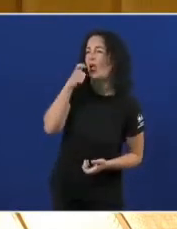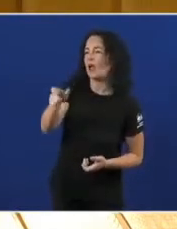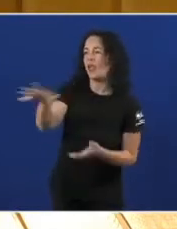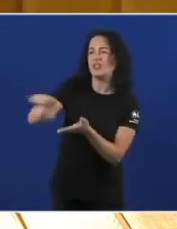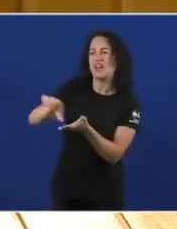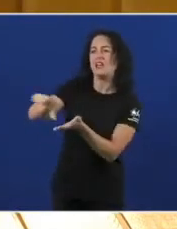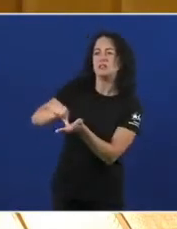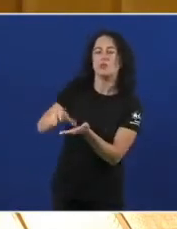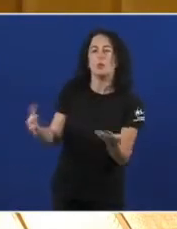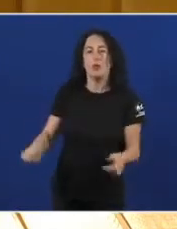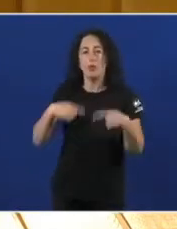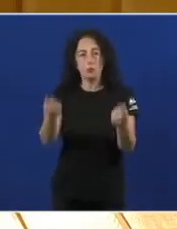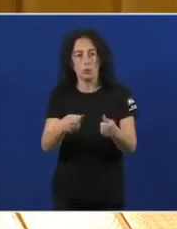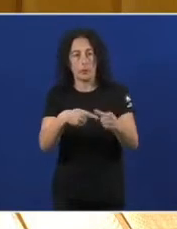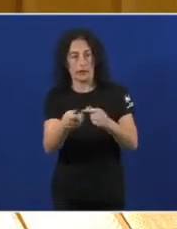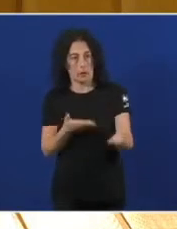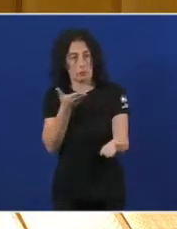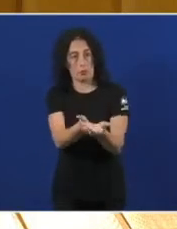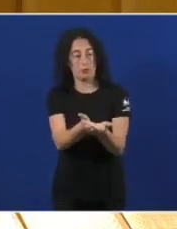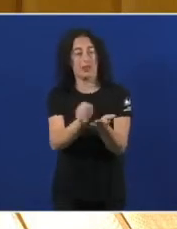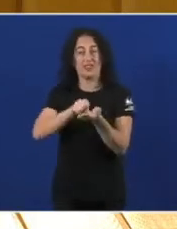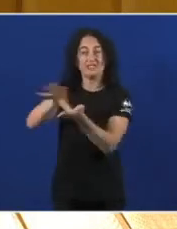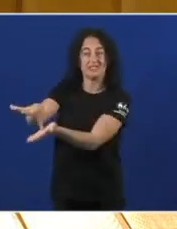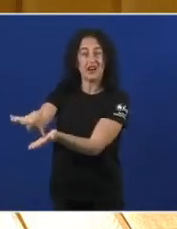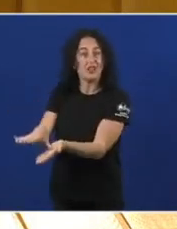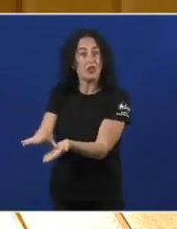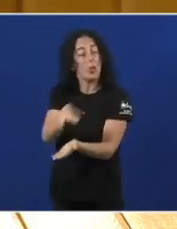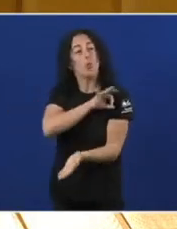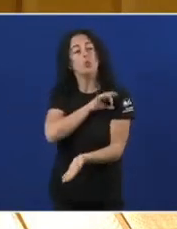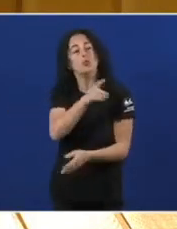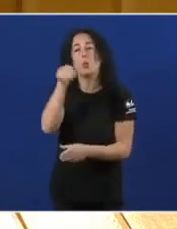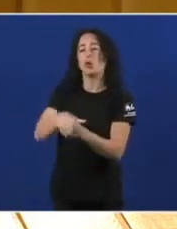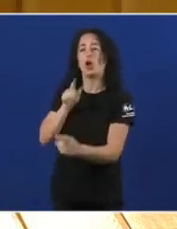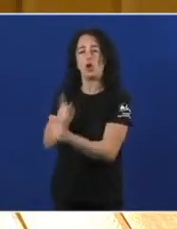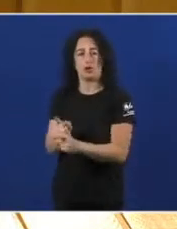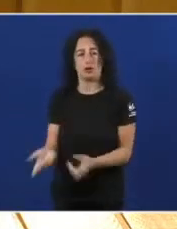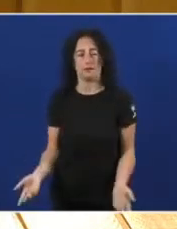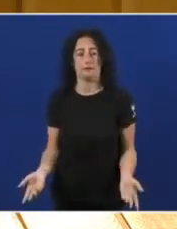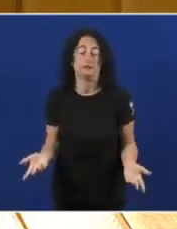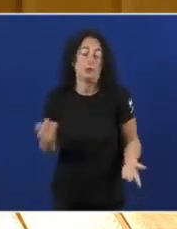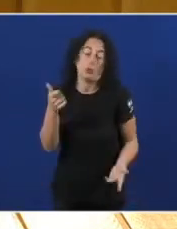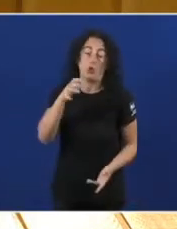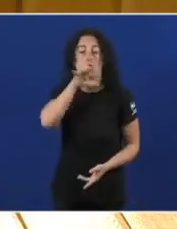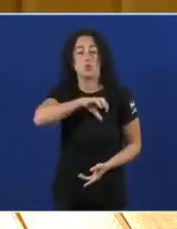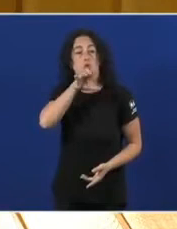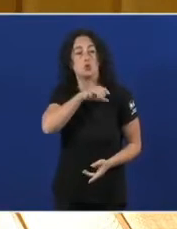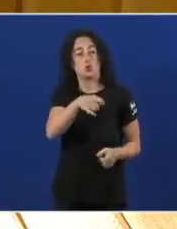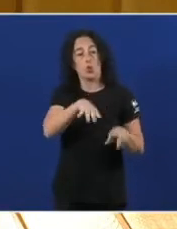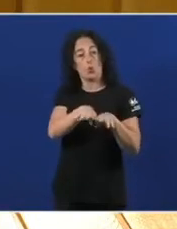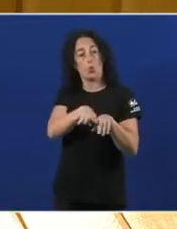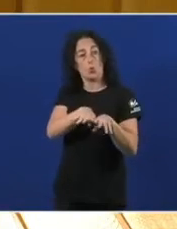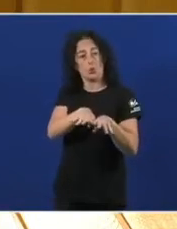Pero logo Cando o BNG Propoñía descentralización Vostede Botaba en contra E é curioso Que critique O